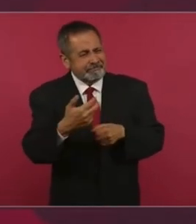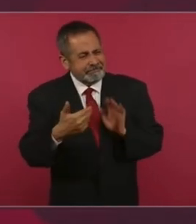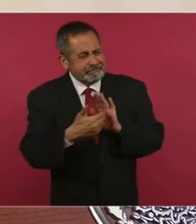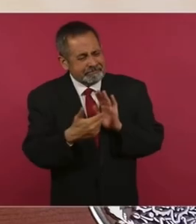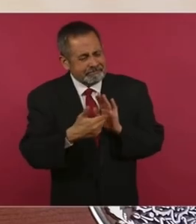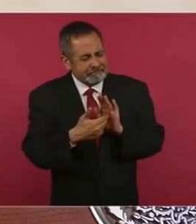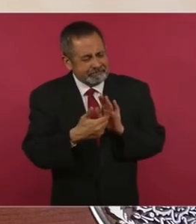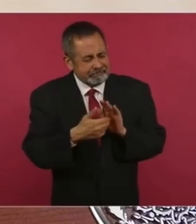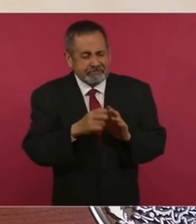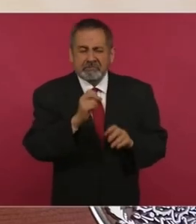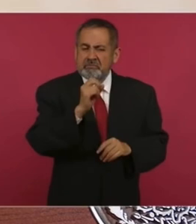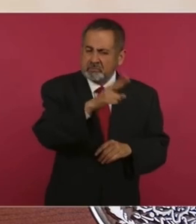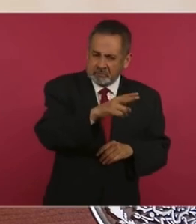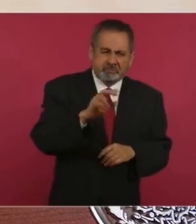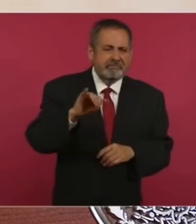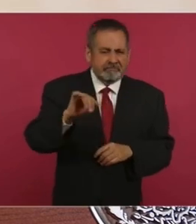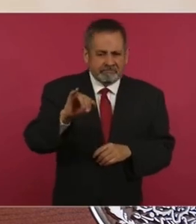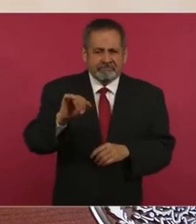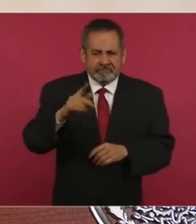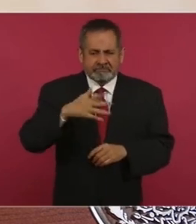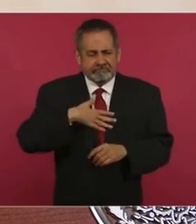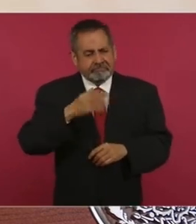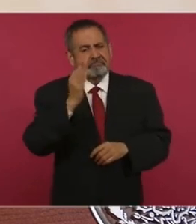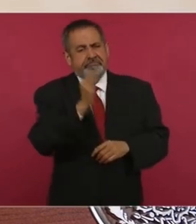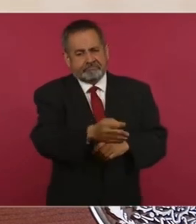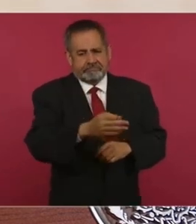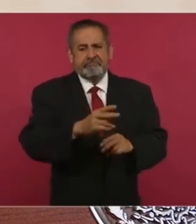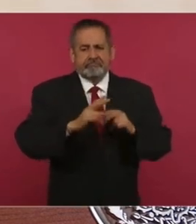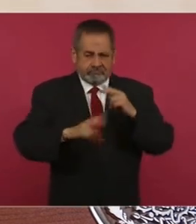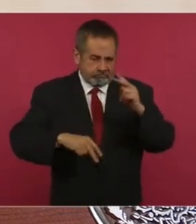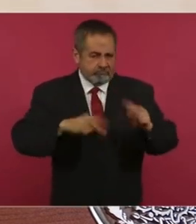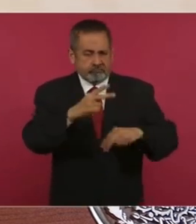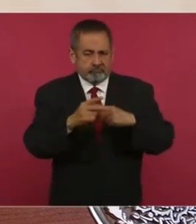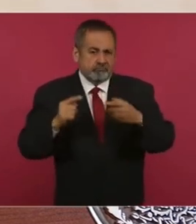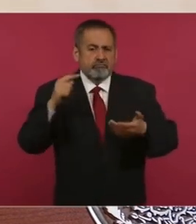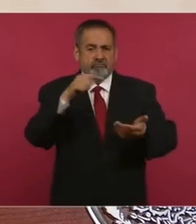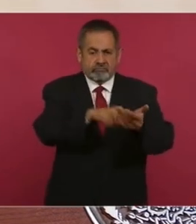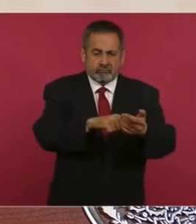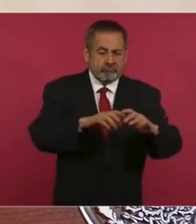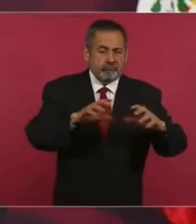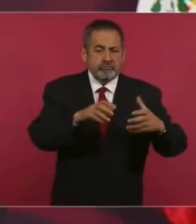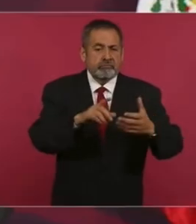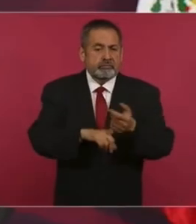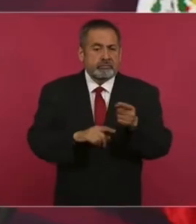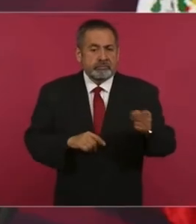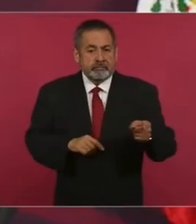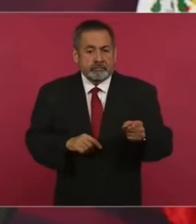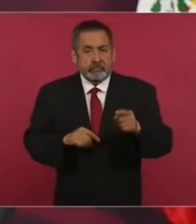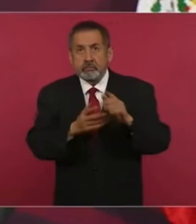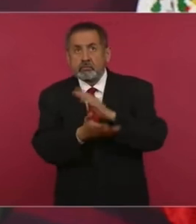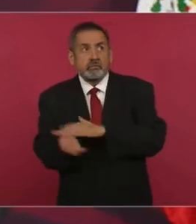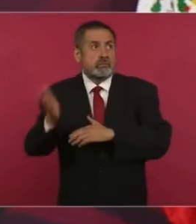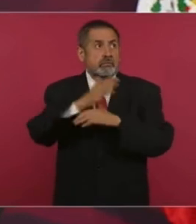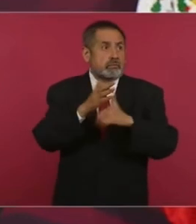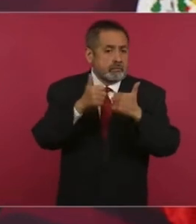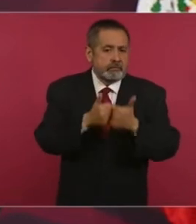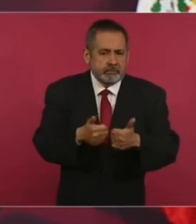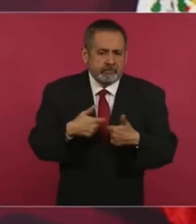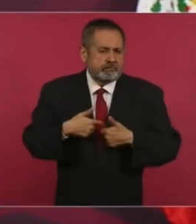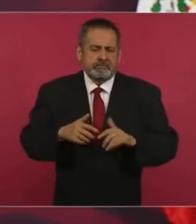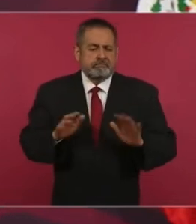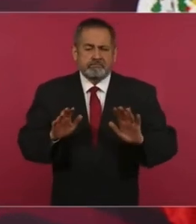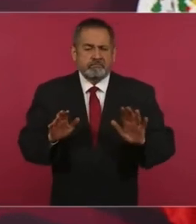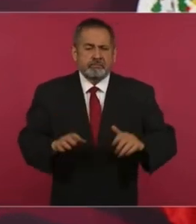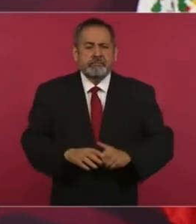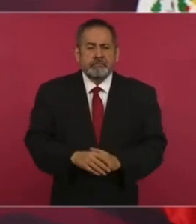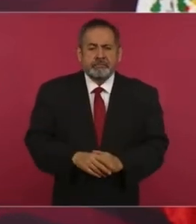acepté, voy a ir, claro, no voy a estar todo el tiempo. Ahora